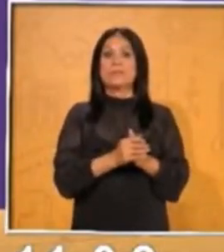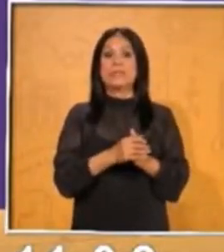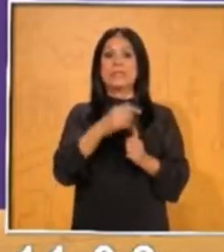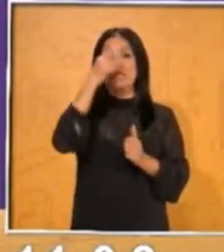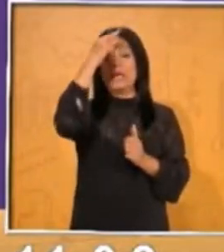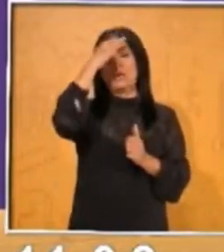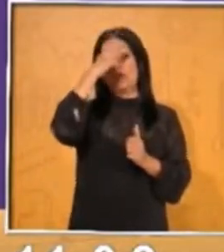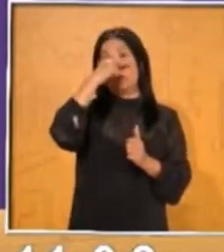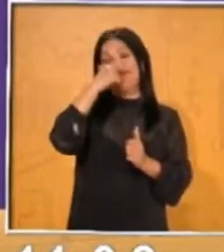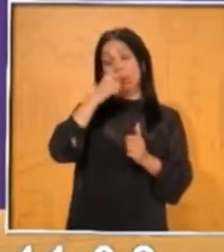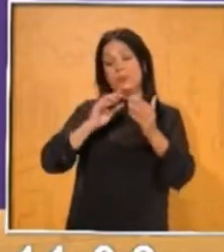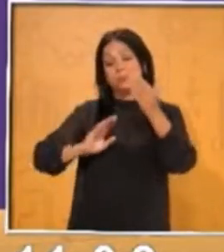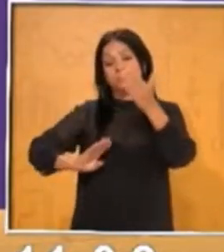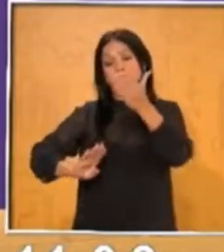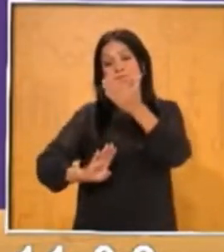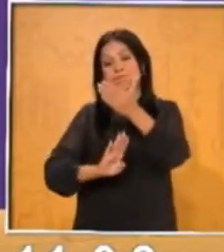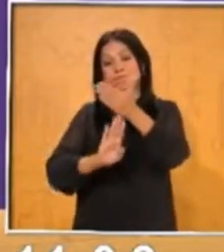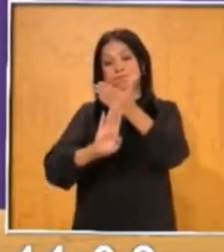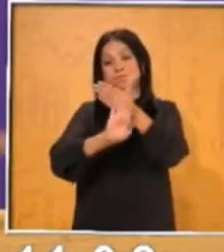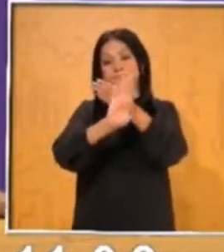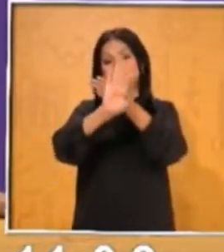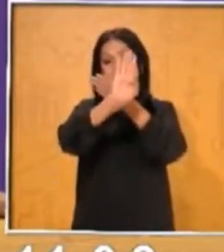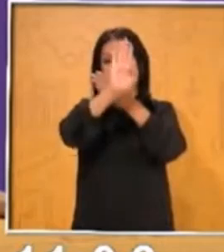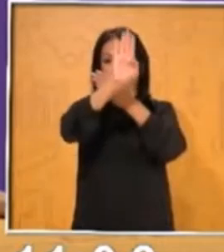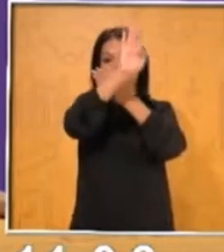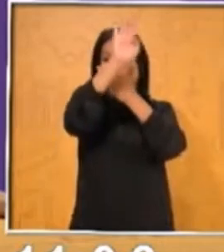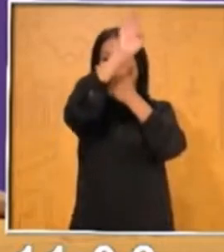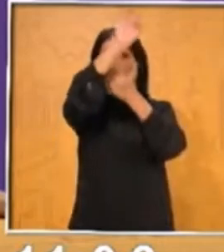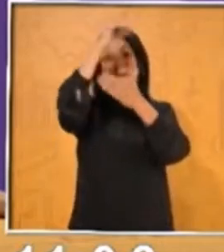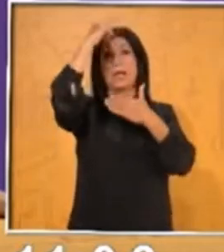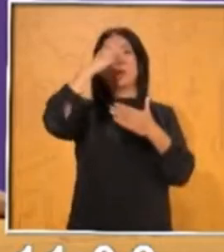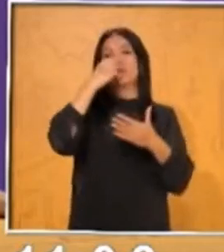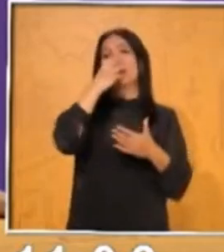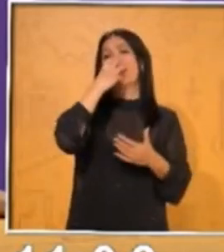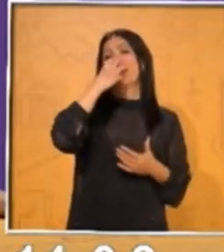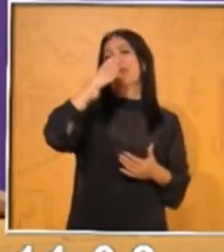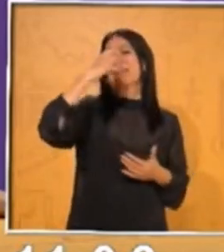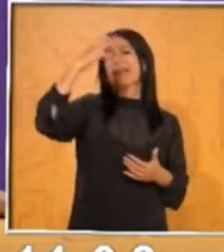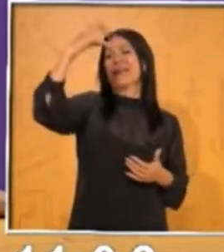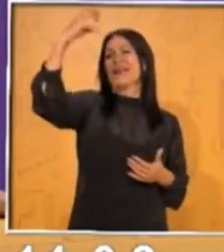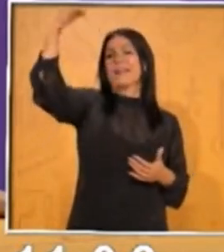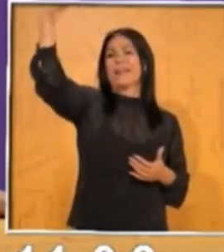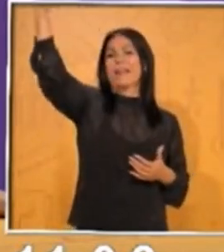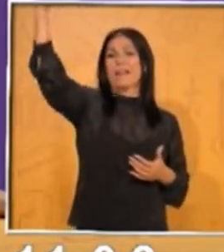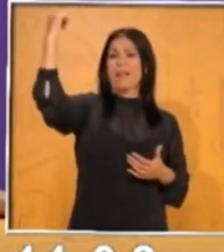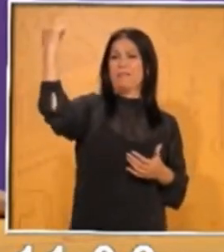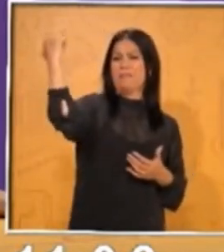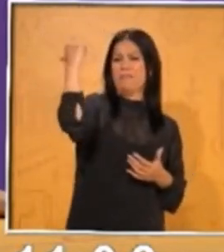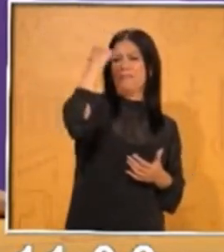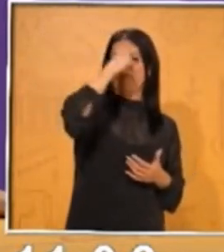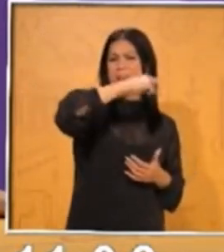Pero una voz que me dé mucho miedo, ¿ok? Vamos. Una, dos, tres.